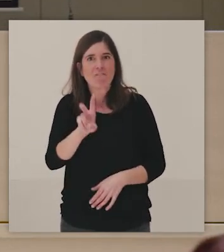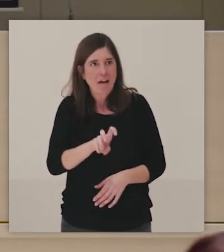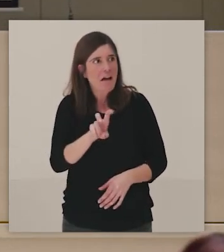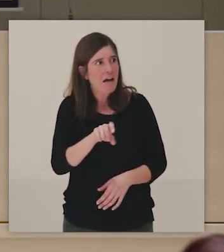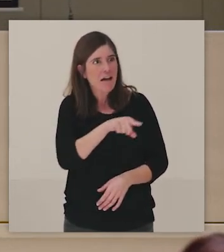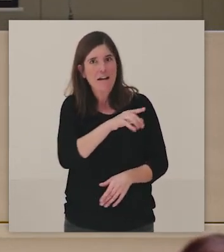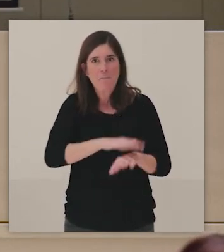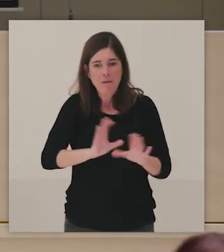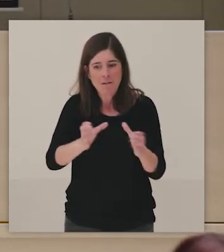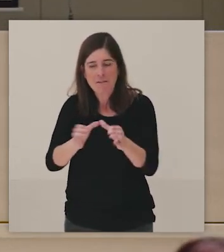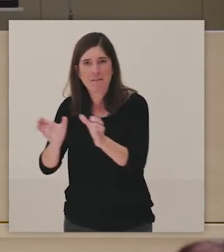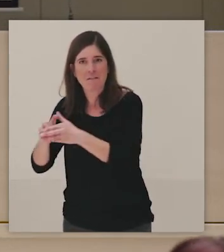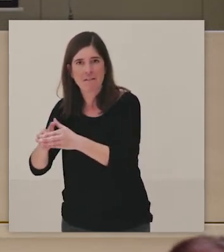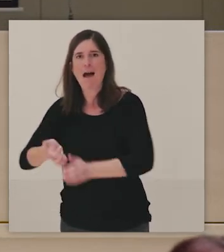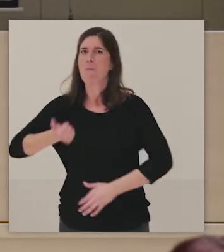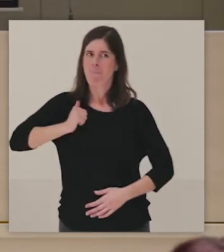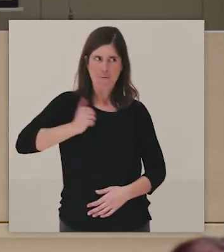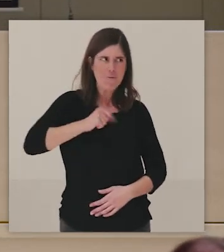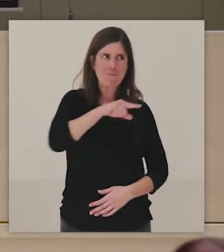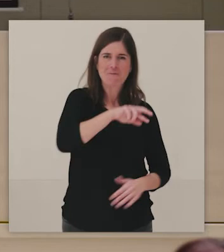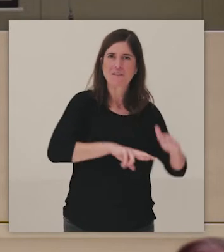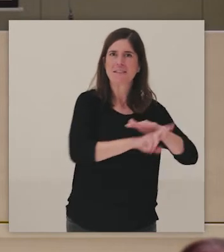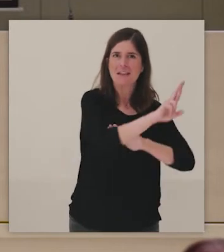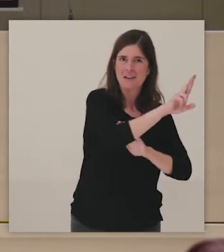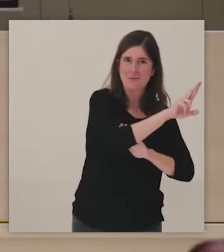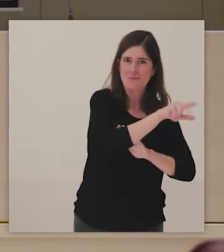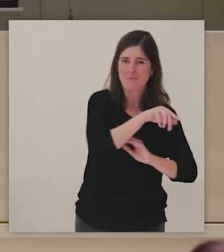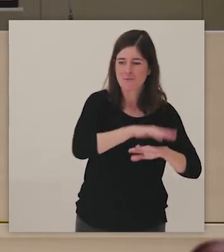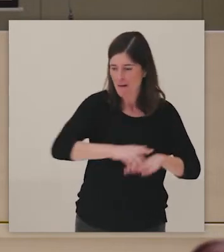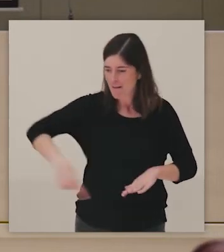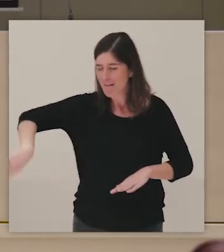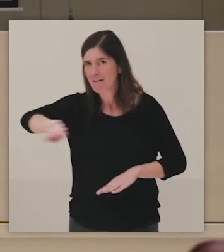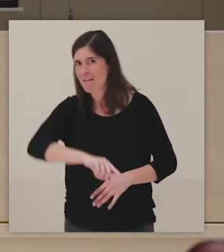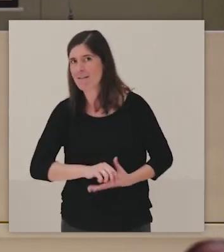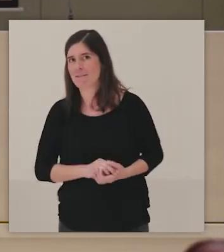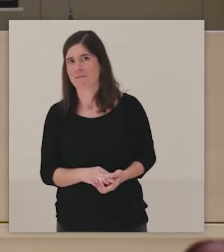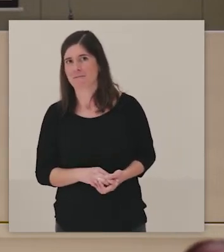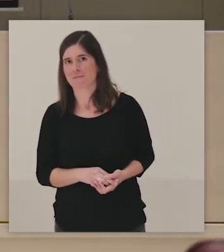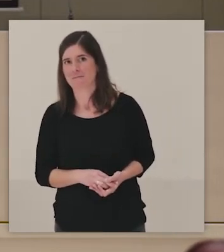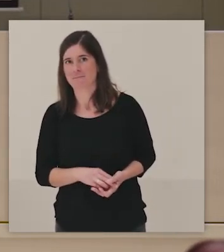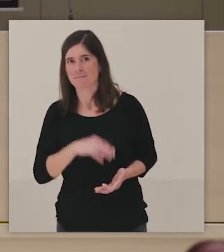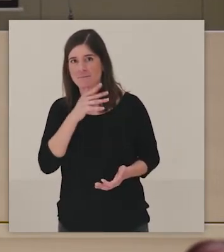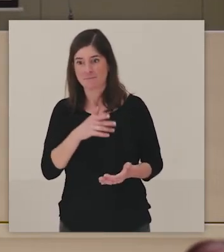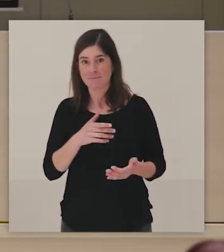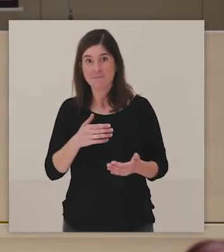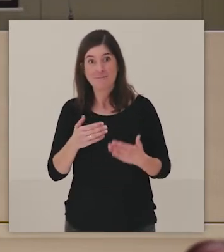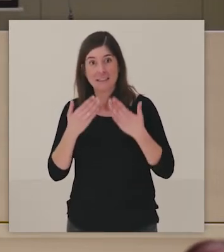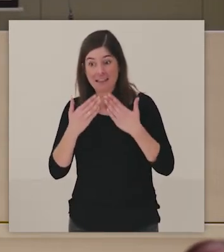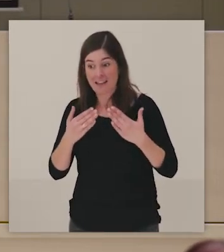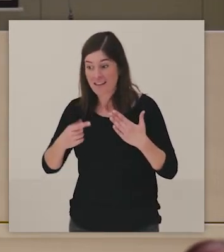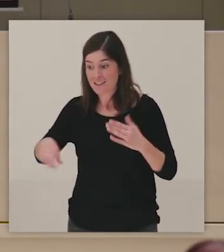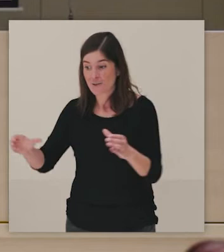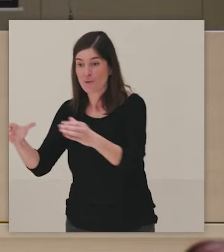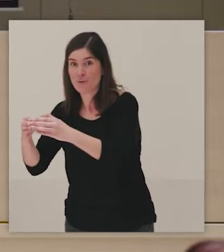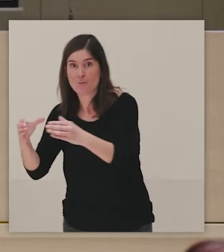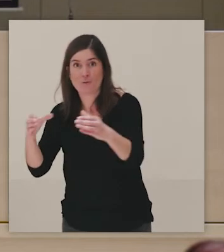de reaprovechar y de aprender porque también cada uno de estos públicos nos va a